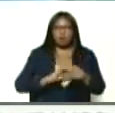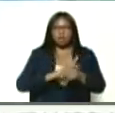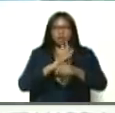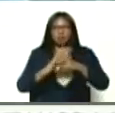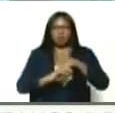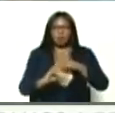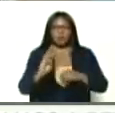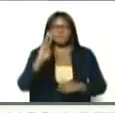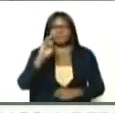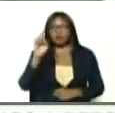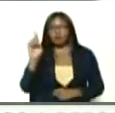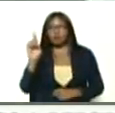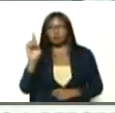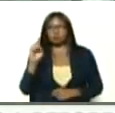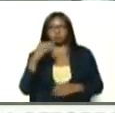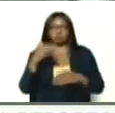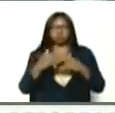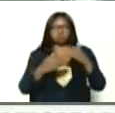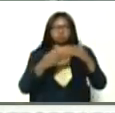paulatinamente,